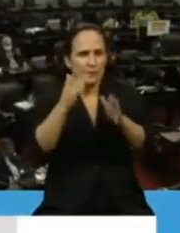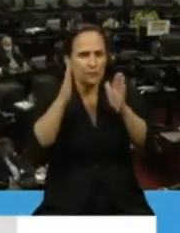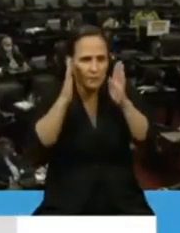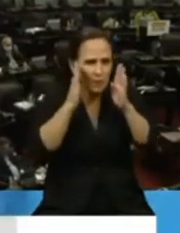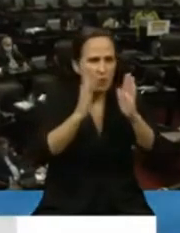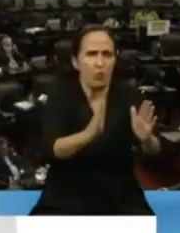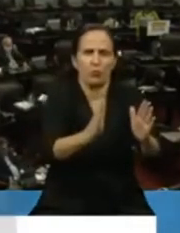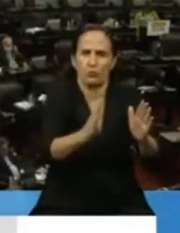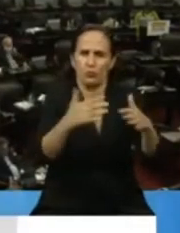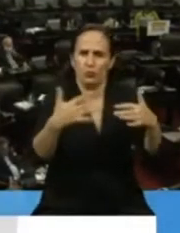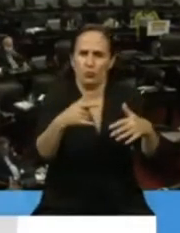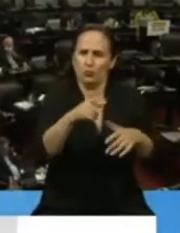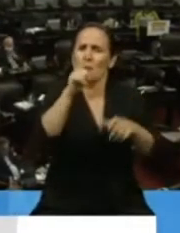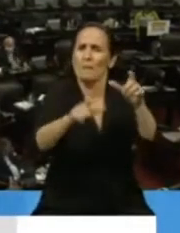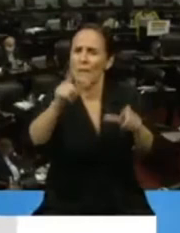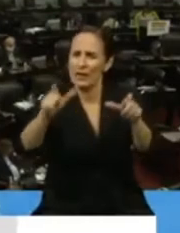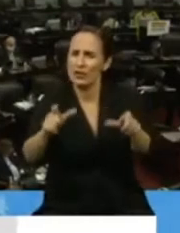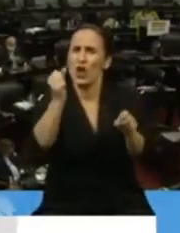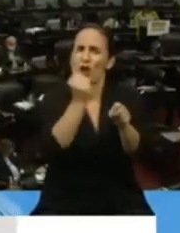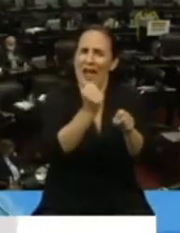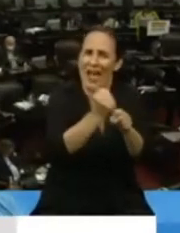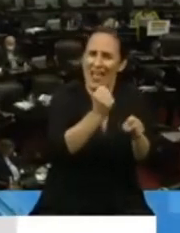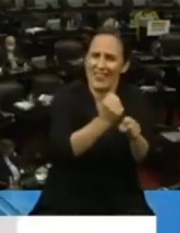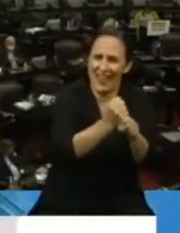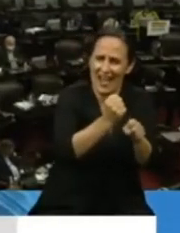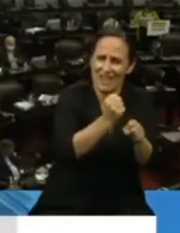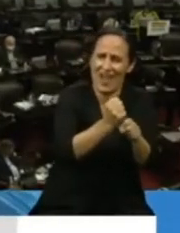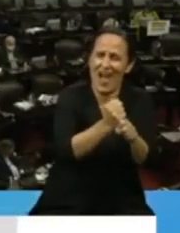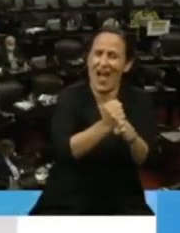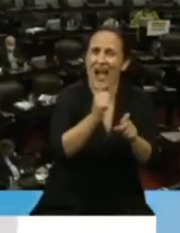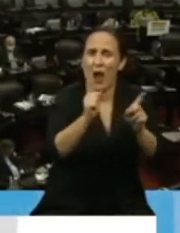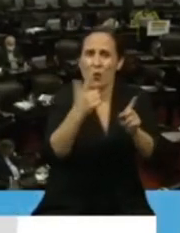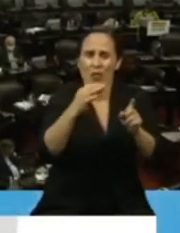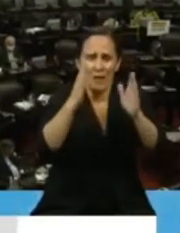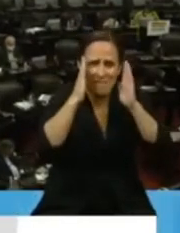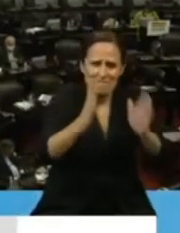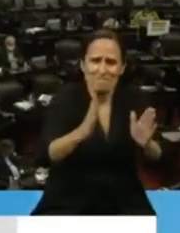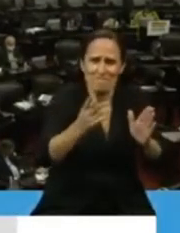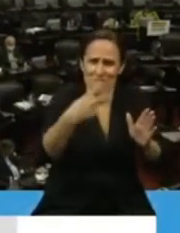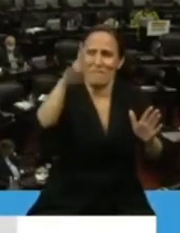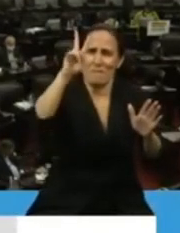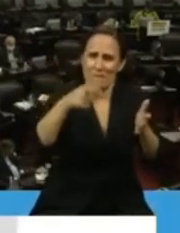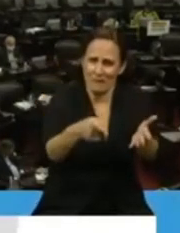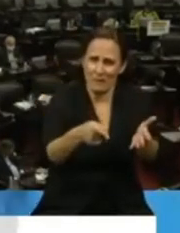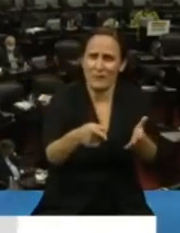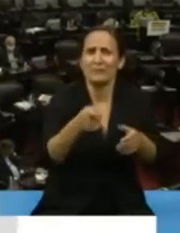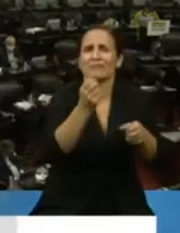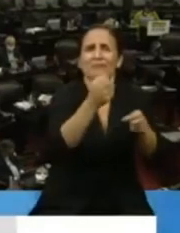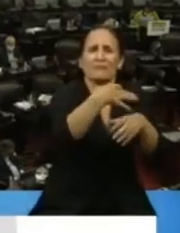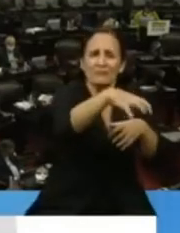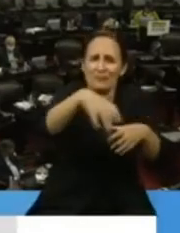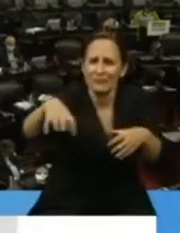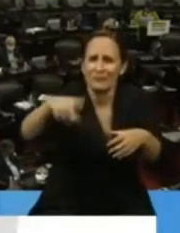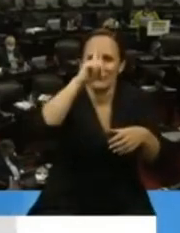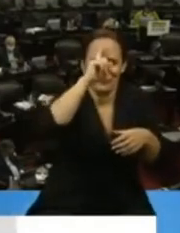trabajadores y trabajadoras en el ejercicio de sus tareas. En todos los establecimientos sanitarios, las